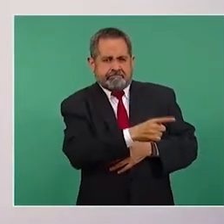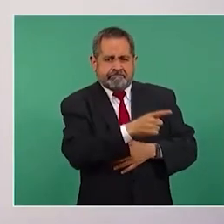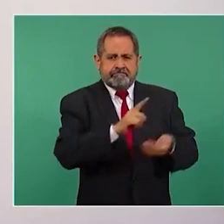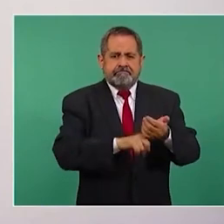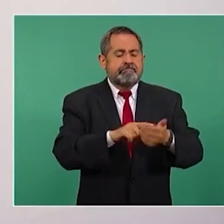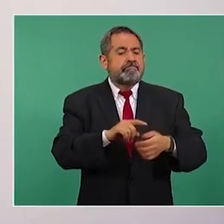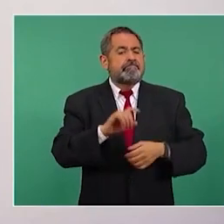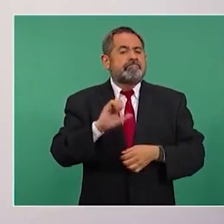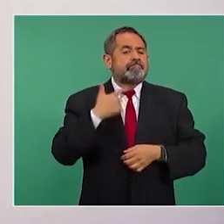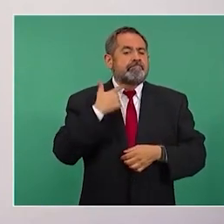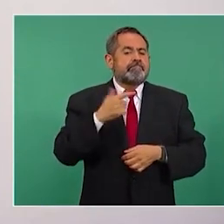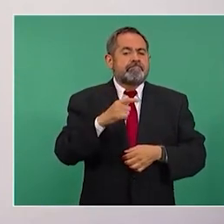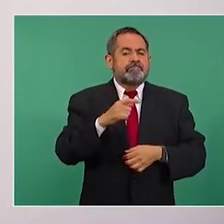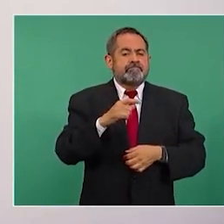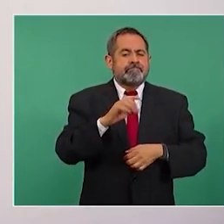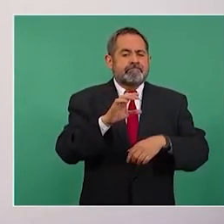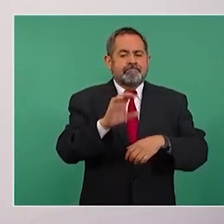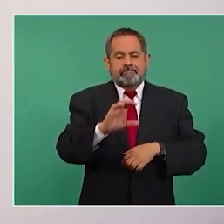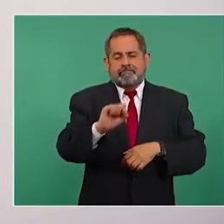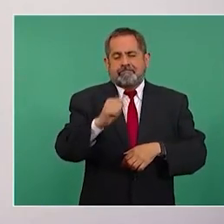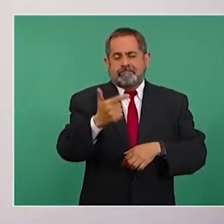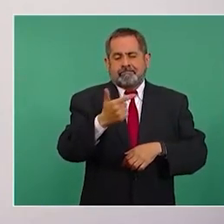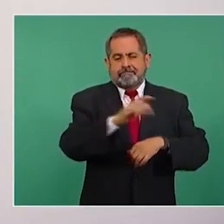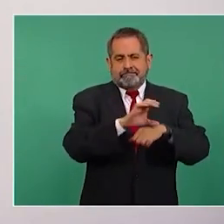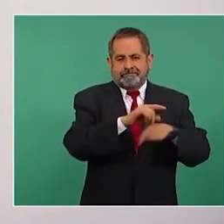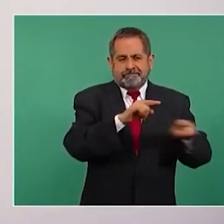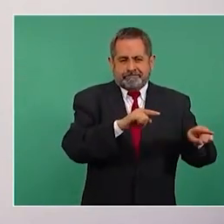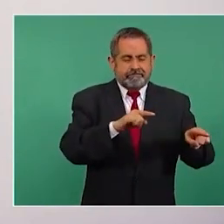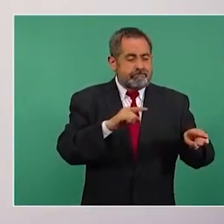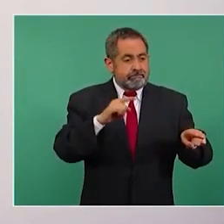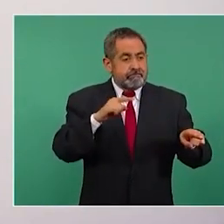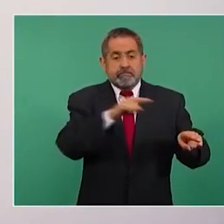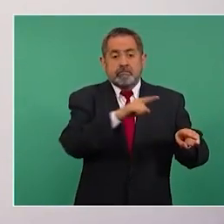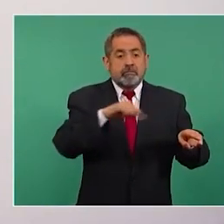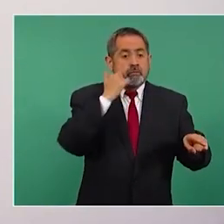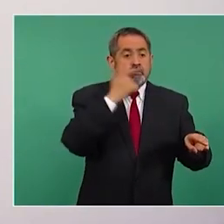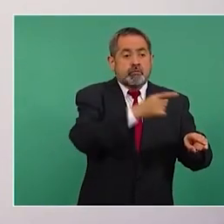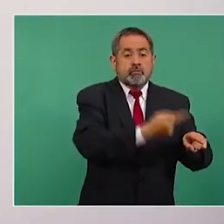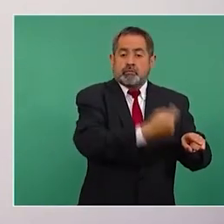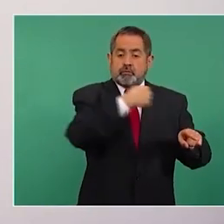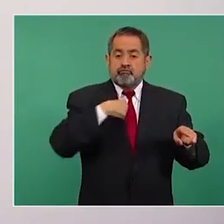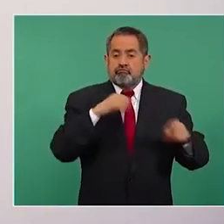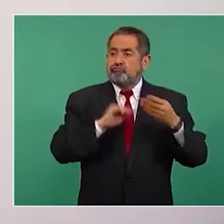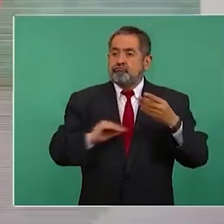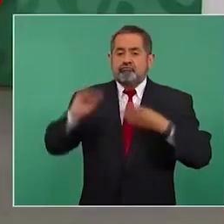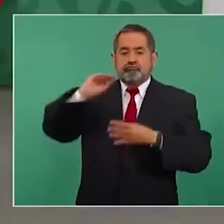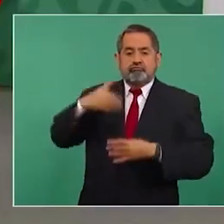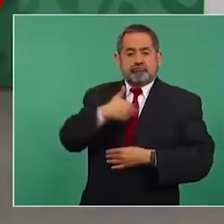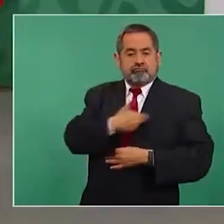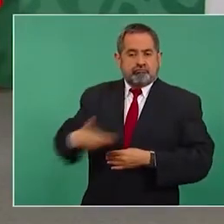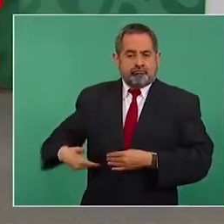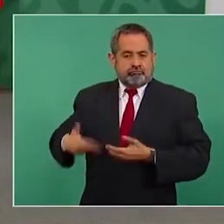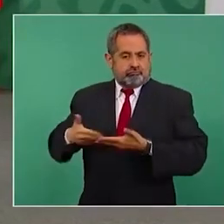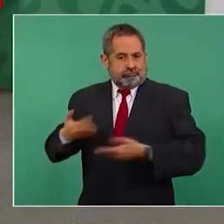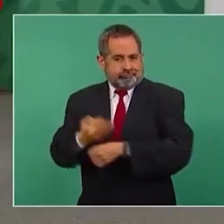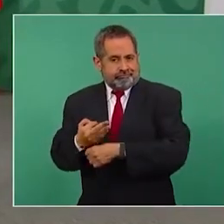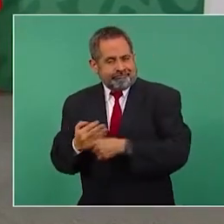Porque pues ya desde entonces no querían que yo llegara a donde estoy.